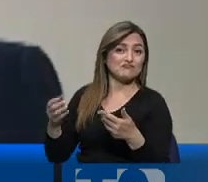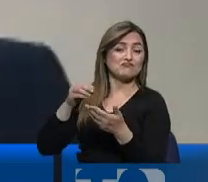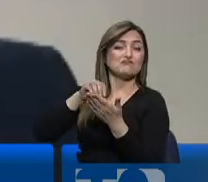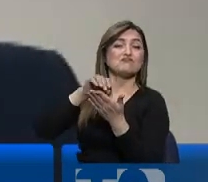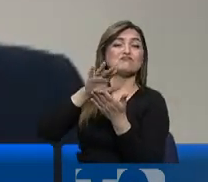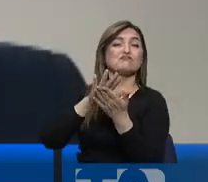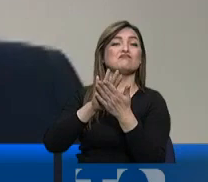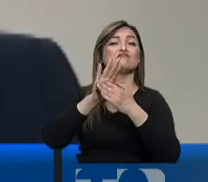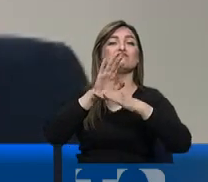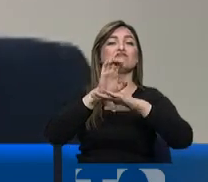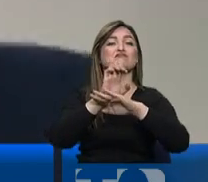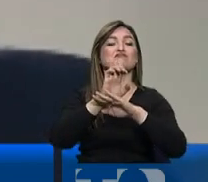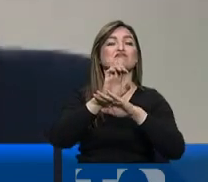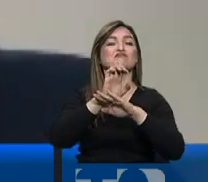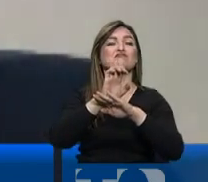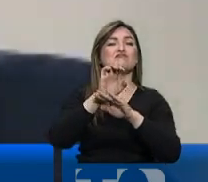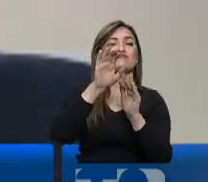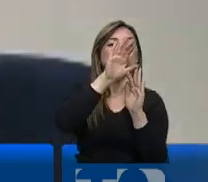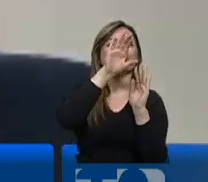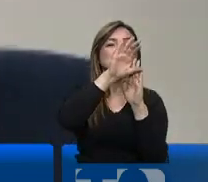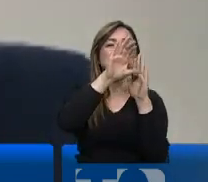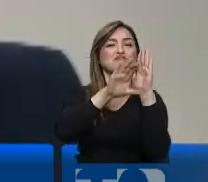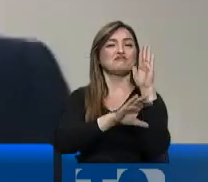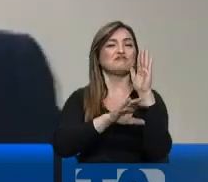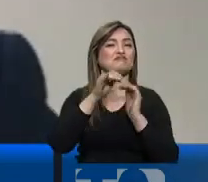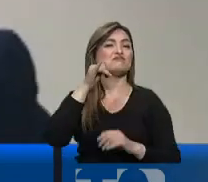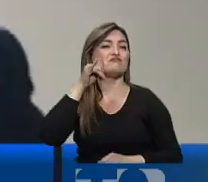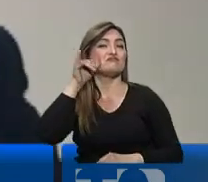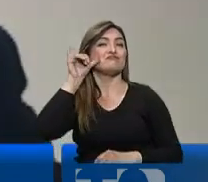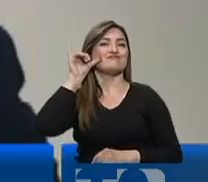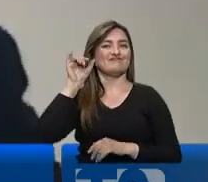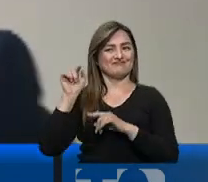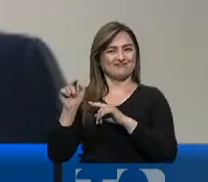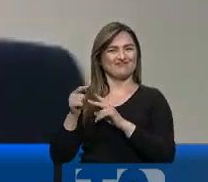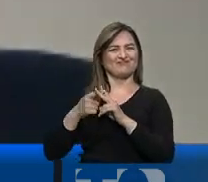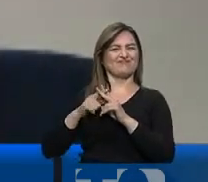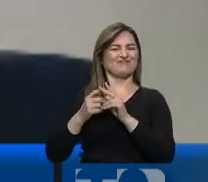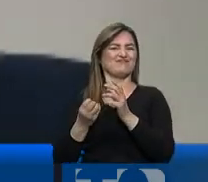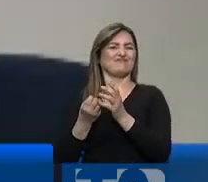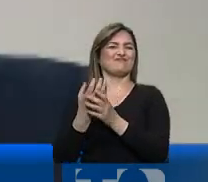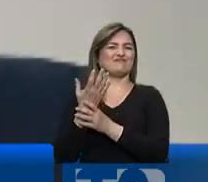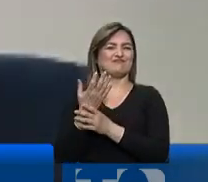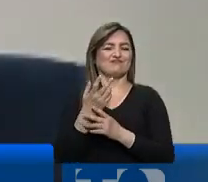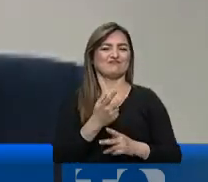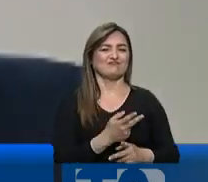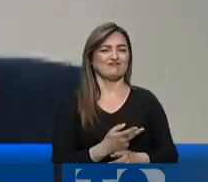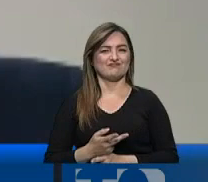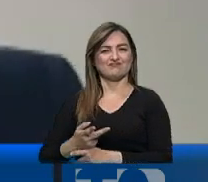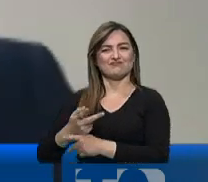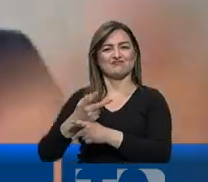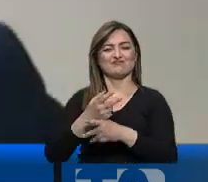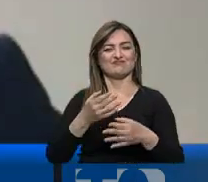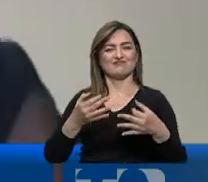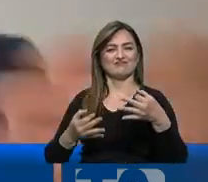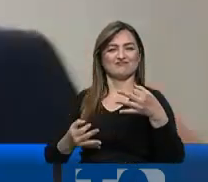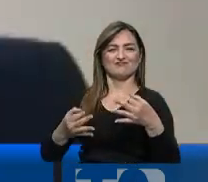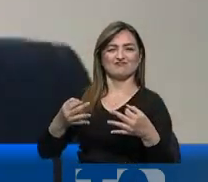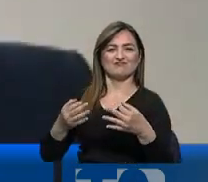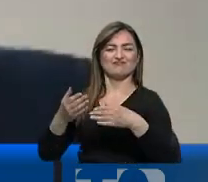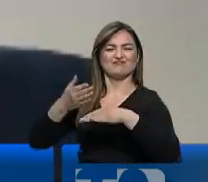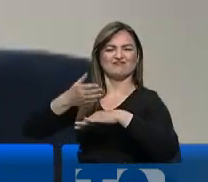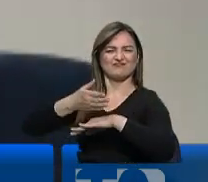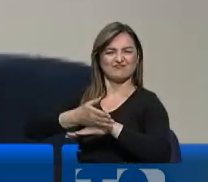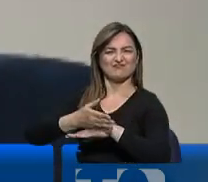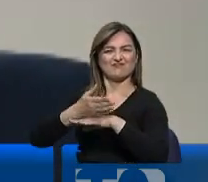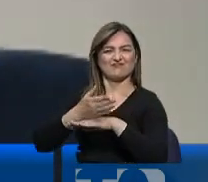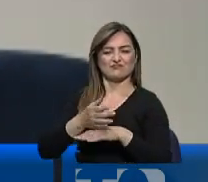implementa en Ecuador desde la constituyente de San Golquí. Desde ahí nosotros tuvimos un Consejo de la Judicatura que luego recibió